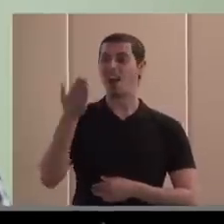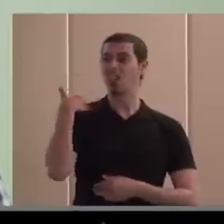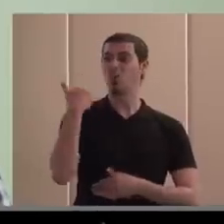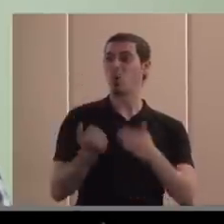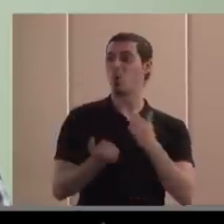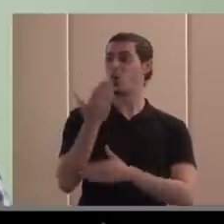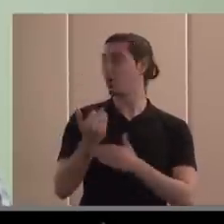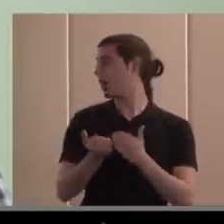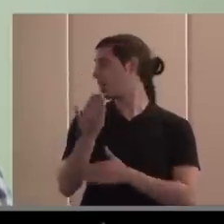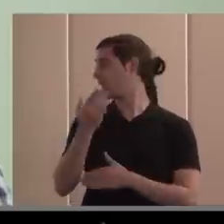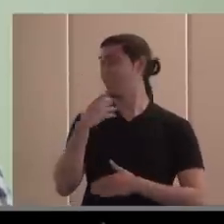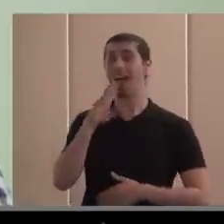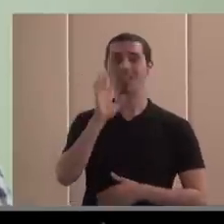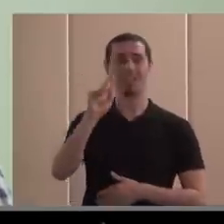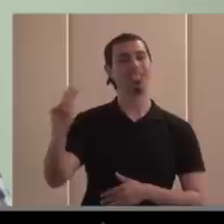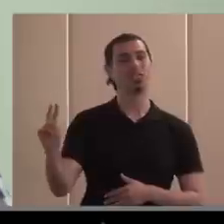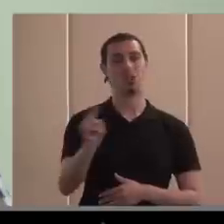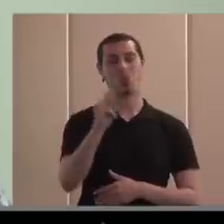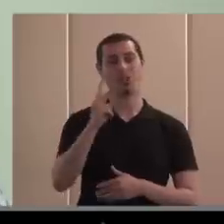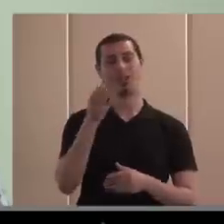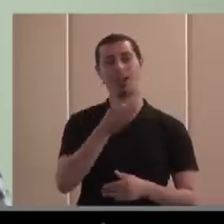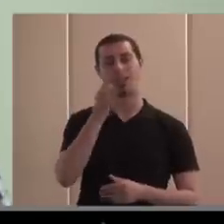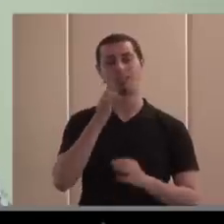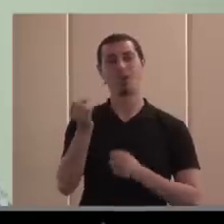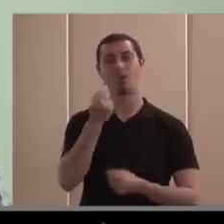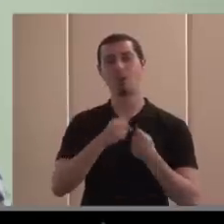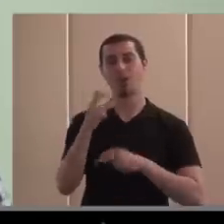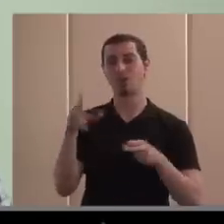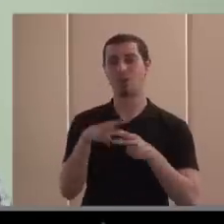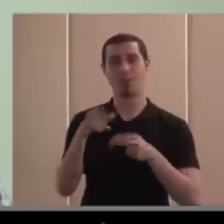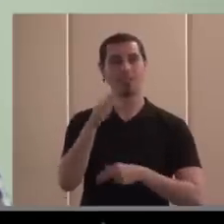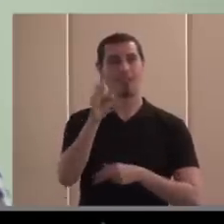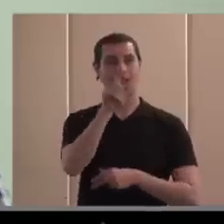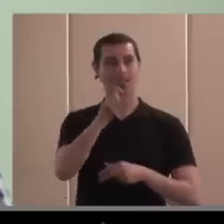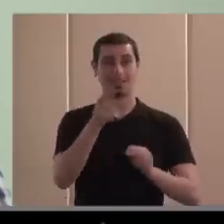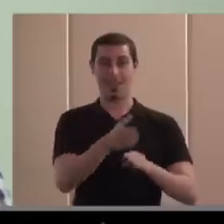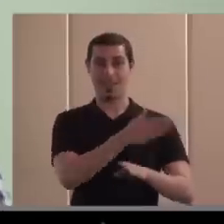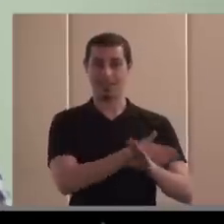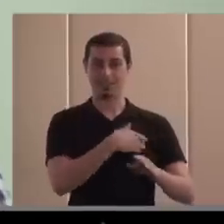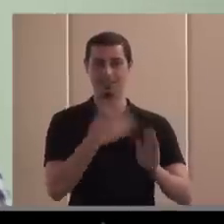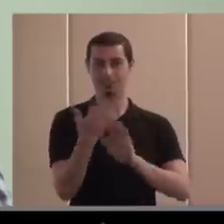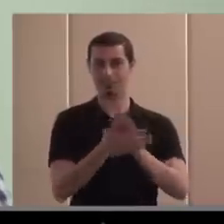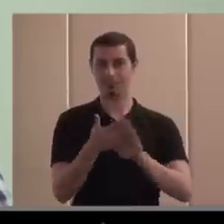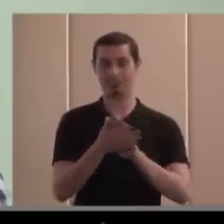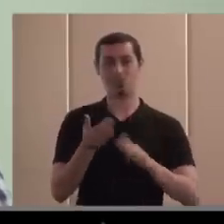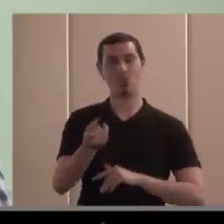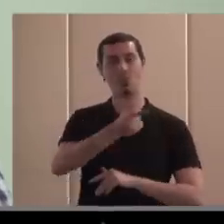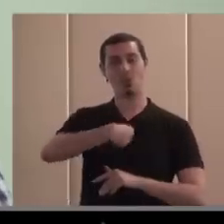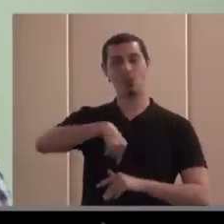otro día. esta es la segunda tarde de economía social. Y encima con la gente que nos ha antecedido, ¿verdad, Sabina? Pues poco vamos a poder